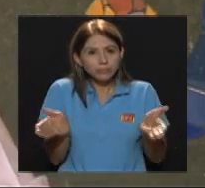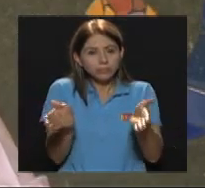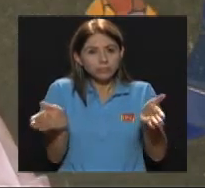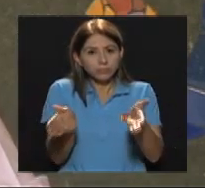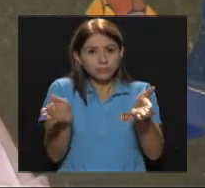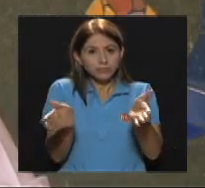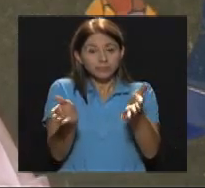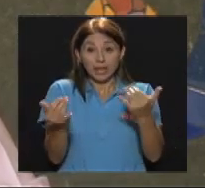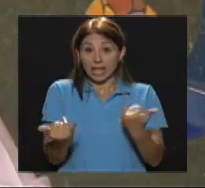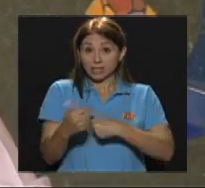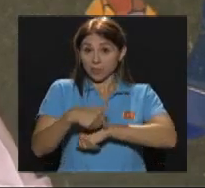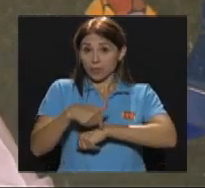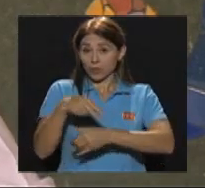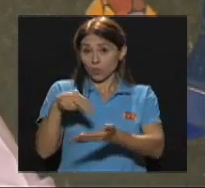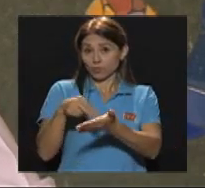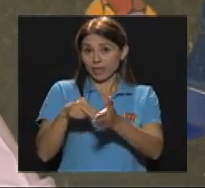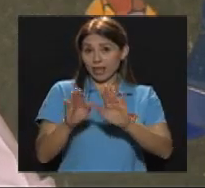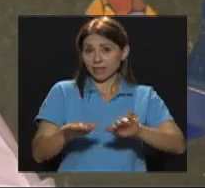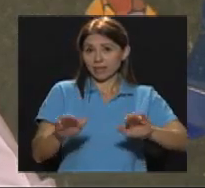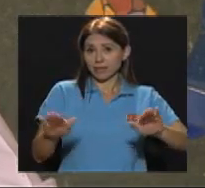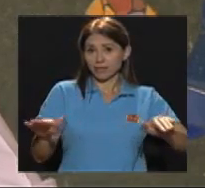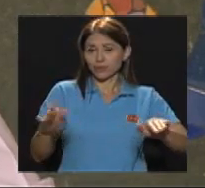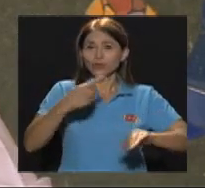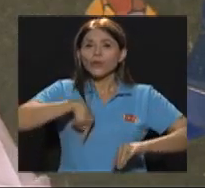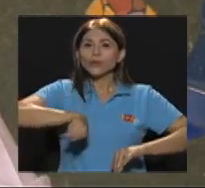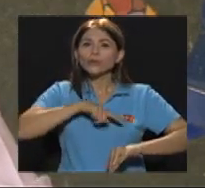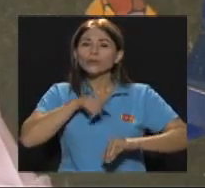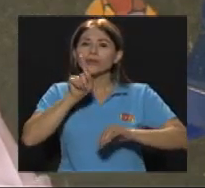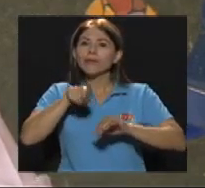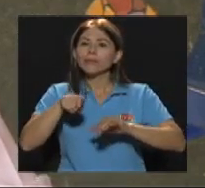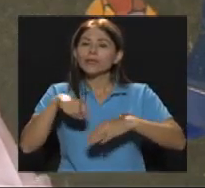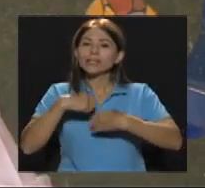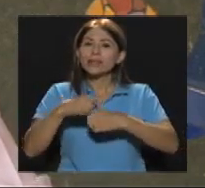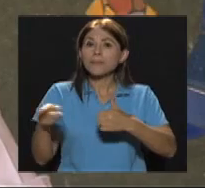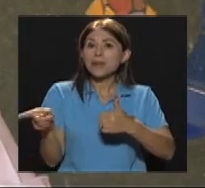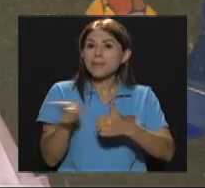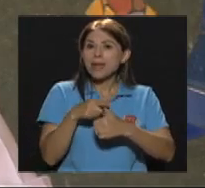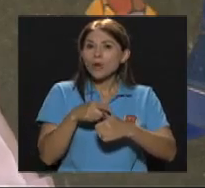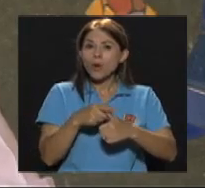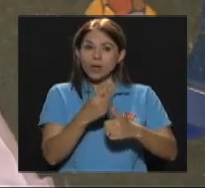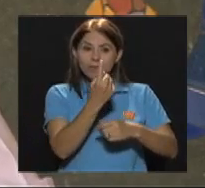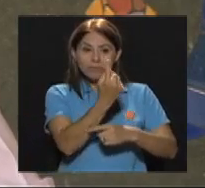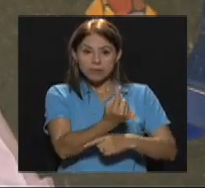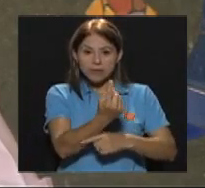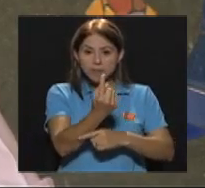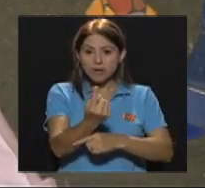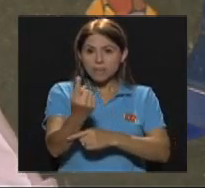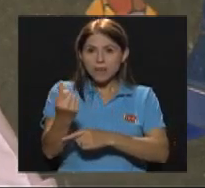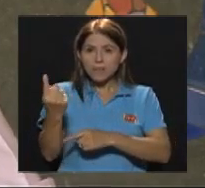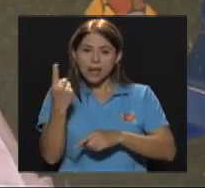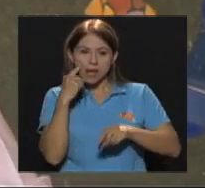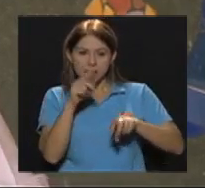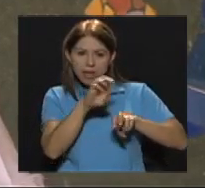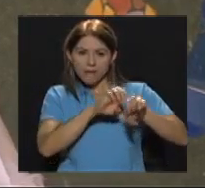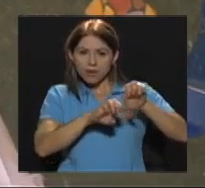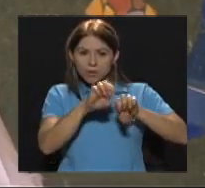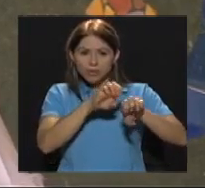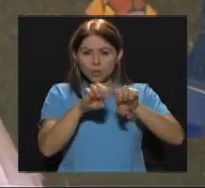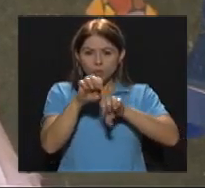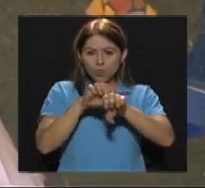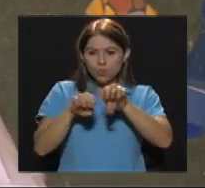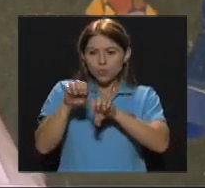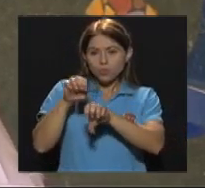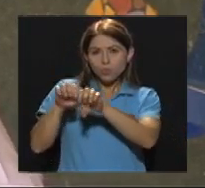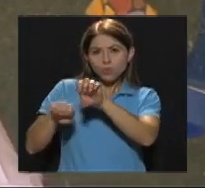momento En el hospital Nosotros tenemos que hacer Una evaluación primero De cada caso Para poder determinar Cuáles son las necesidades